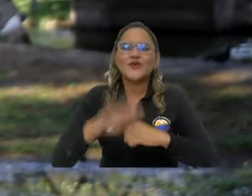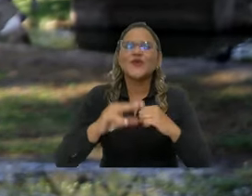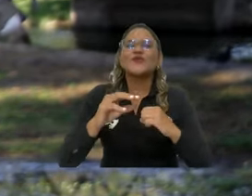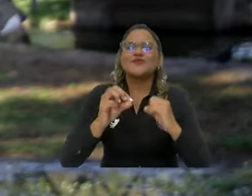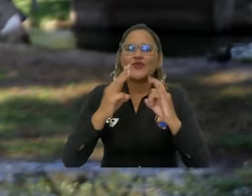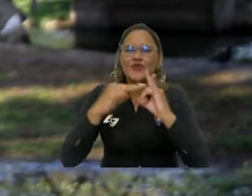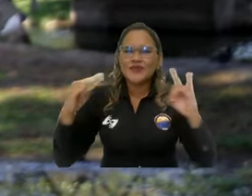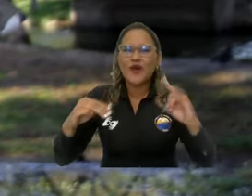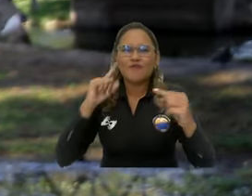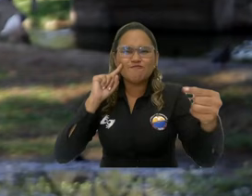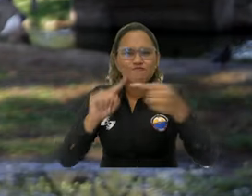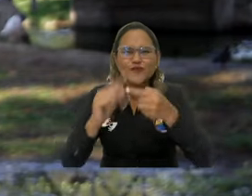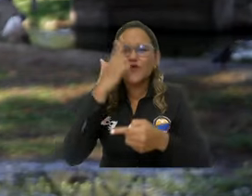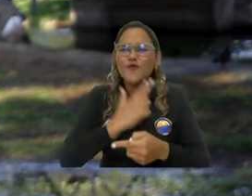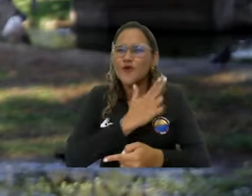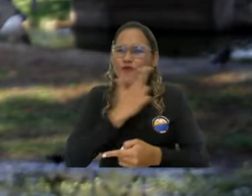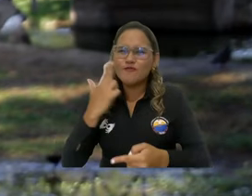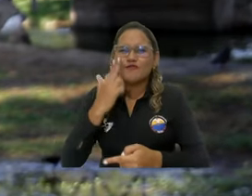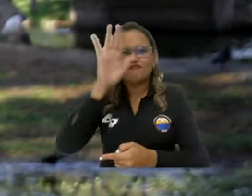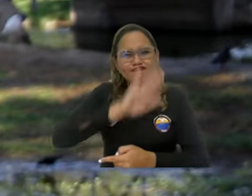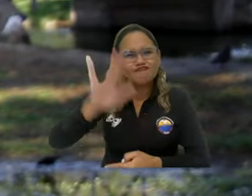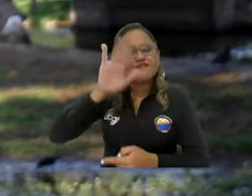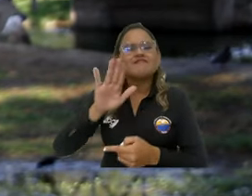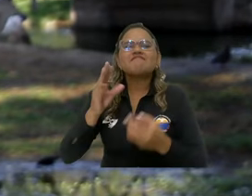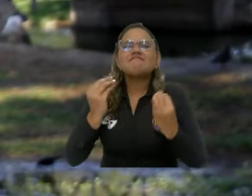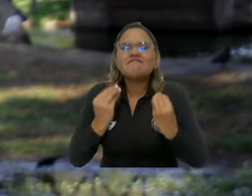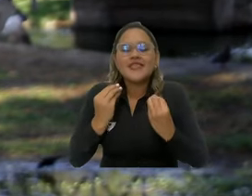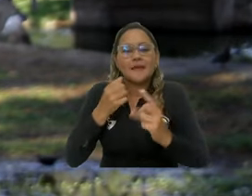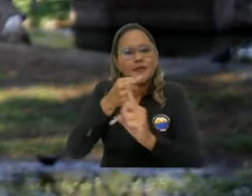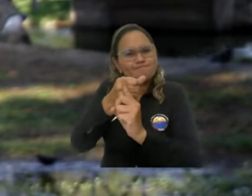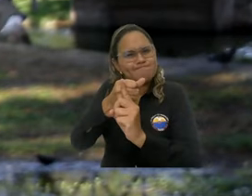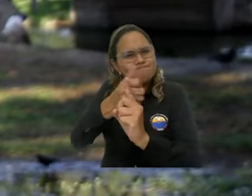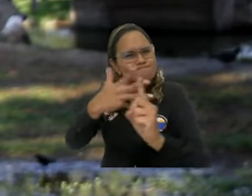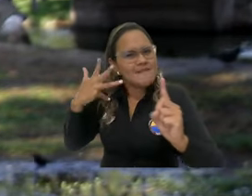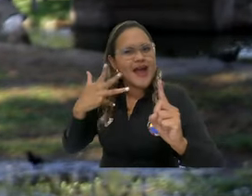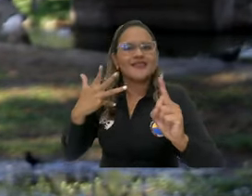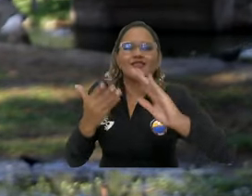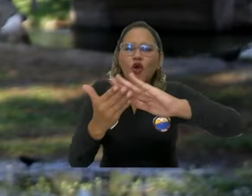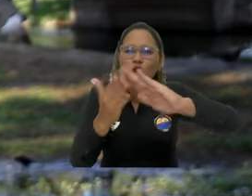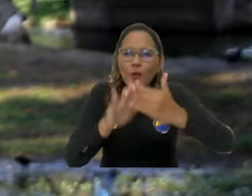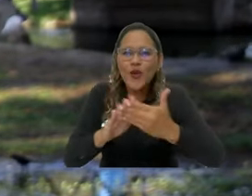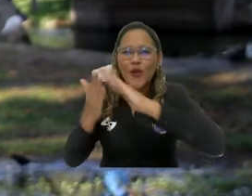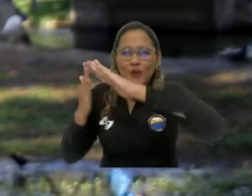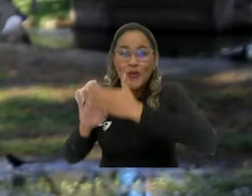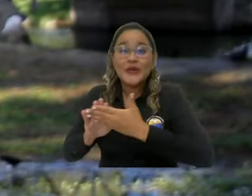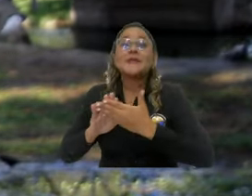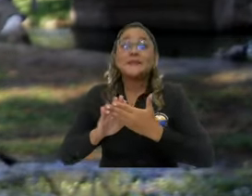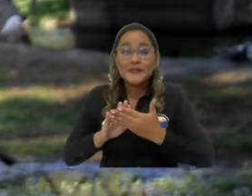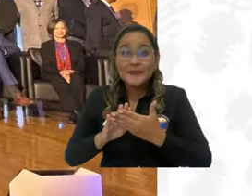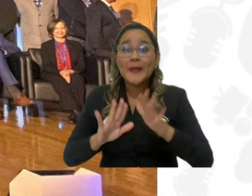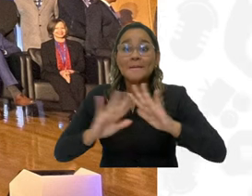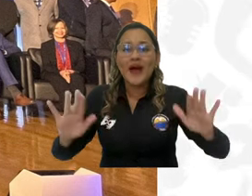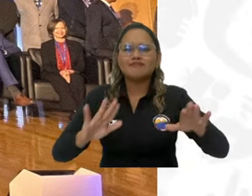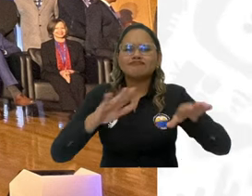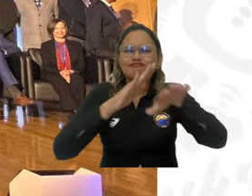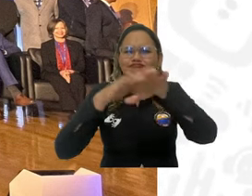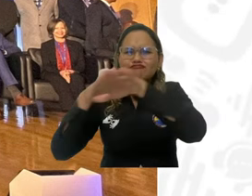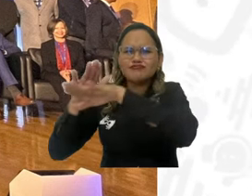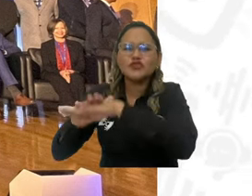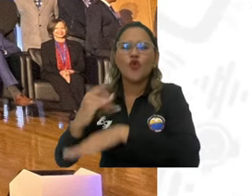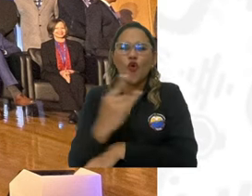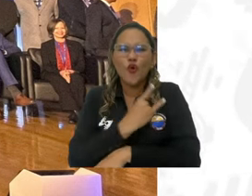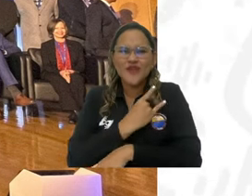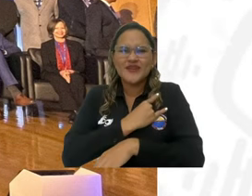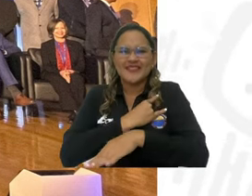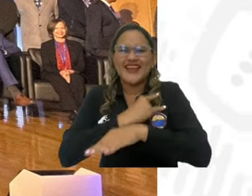como una universidad comprometida con el territorio y que busca eso, impactar en las comunidades. En la Declaración